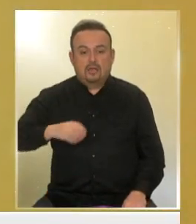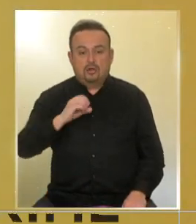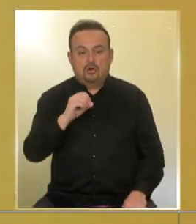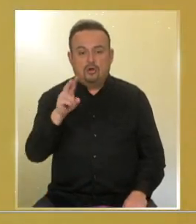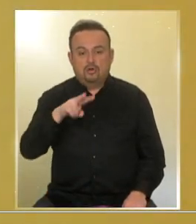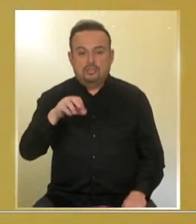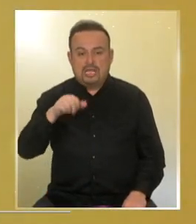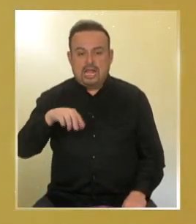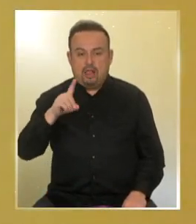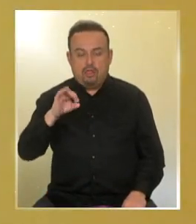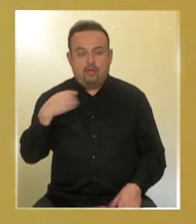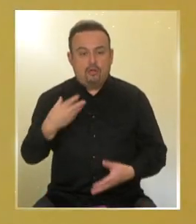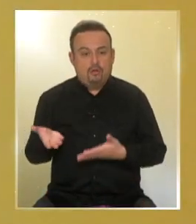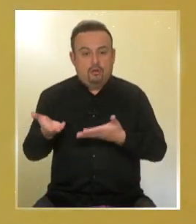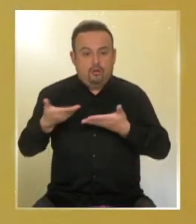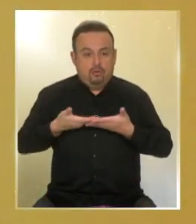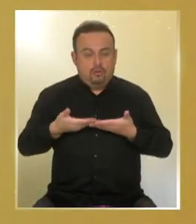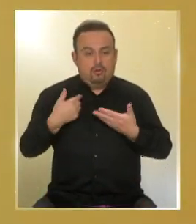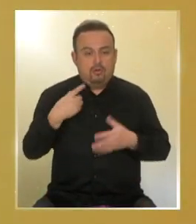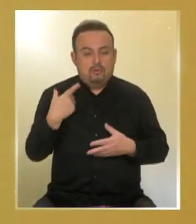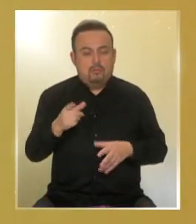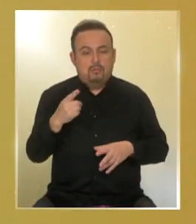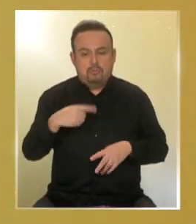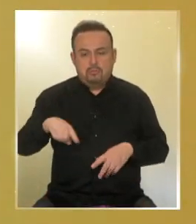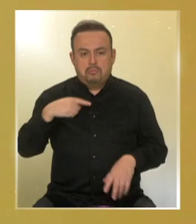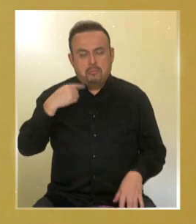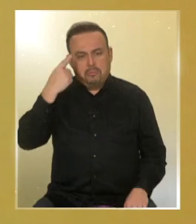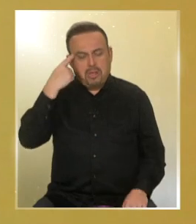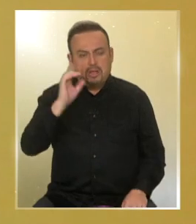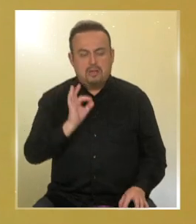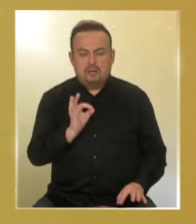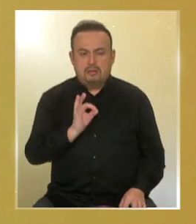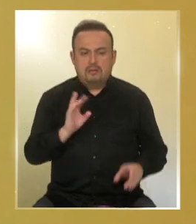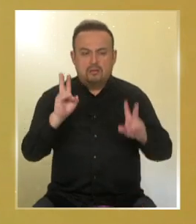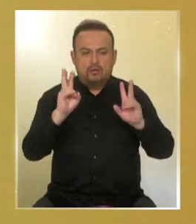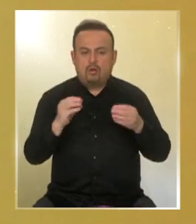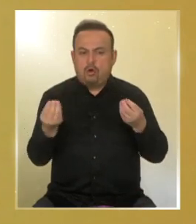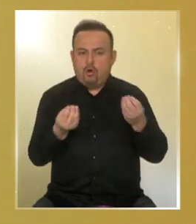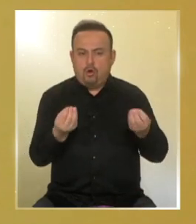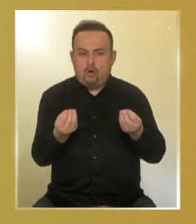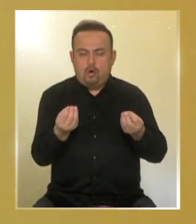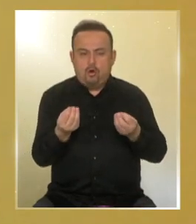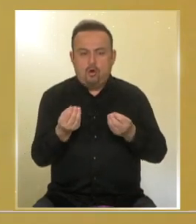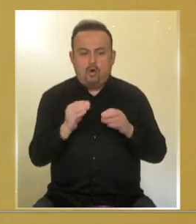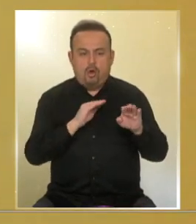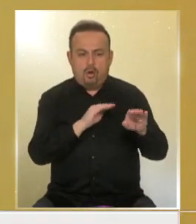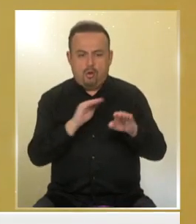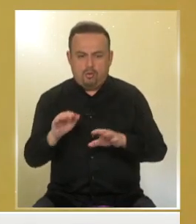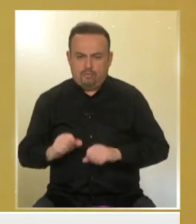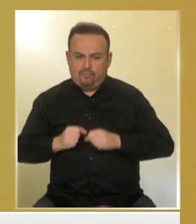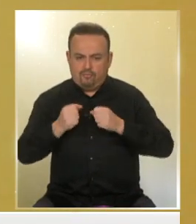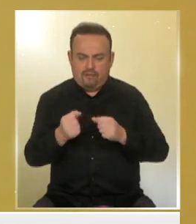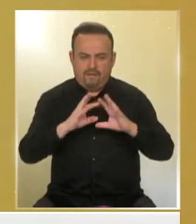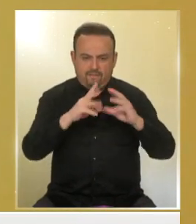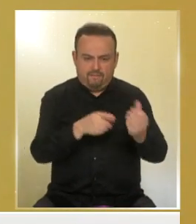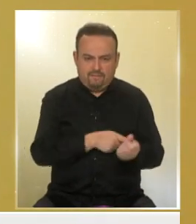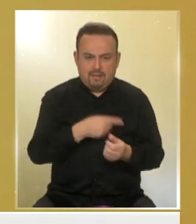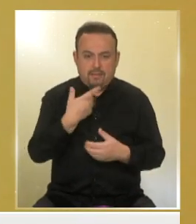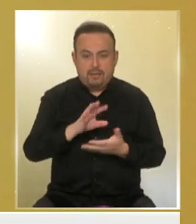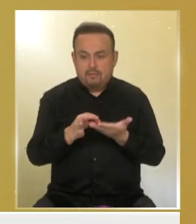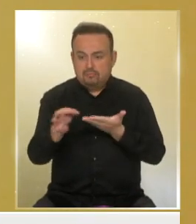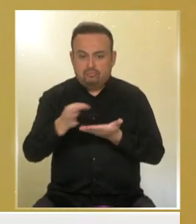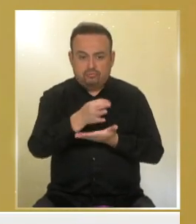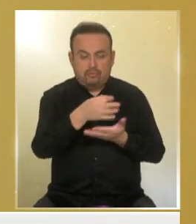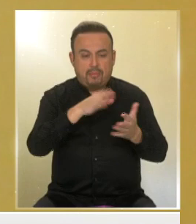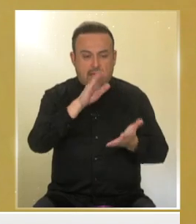Nos trajo una propuesta que yo creo que una inquietud ampliamente compartida, que es el tema de cómo fortalecer los apoyos a la familia, especialmente los sectores más